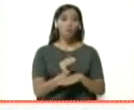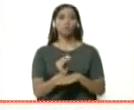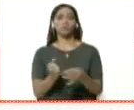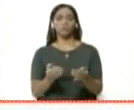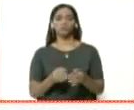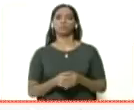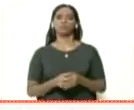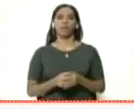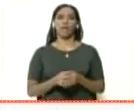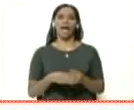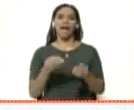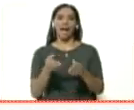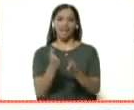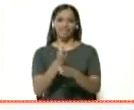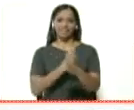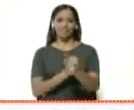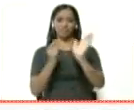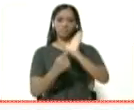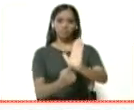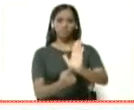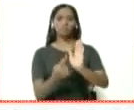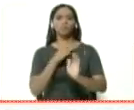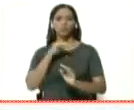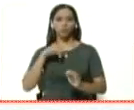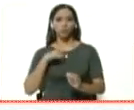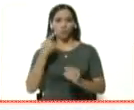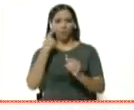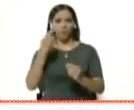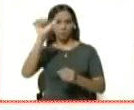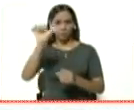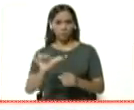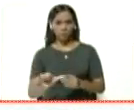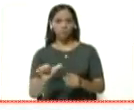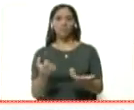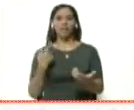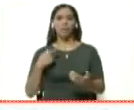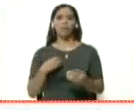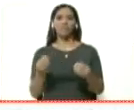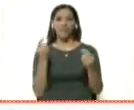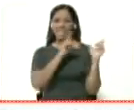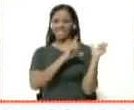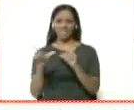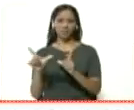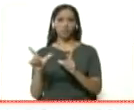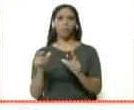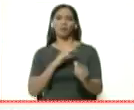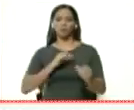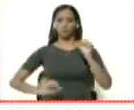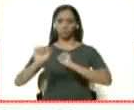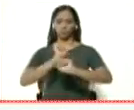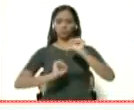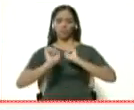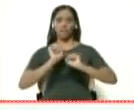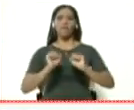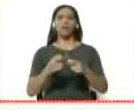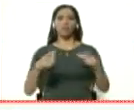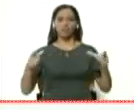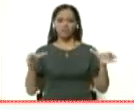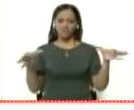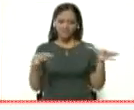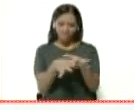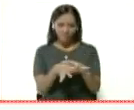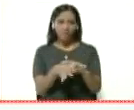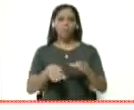en el momento de aparecer tengamos la preparación para que la propagación no sea importante y poderlo